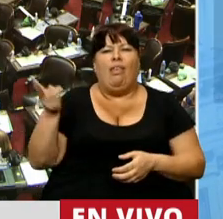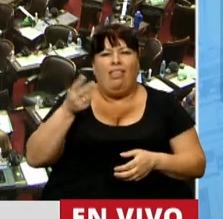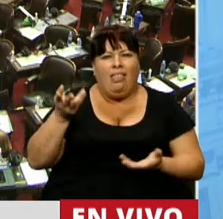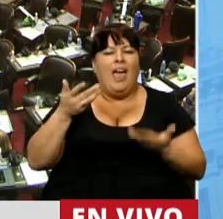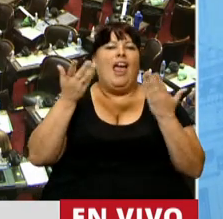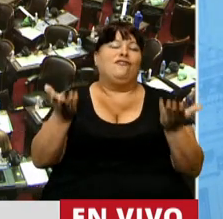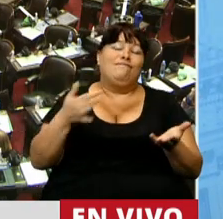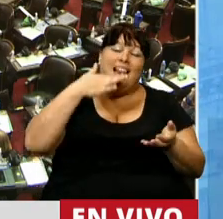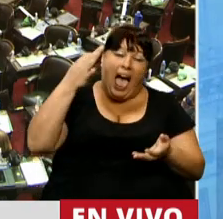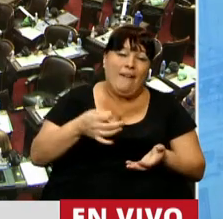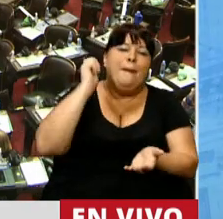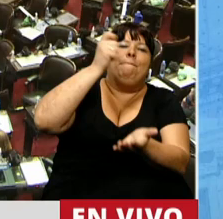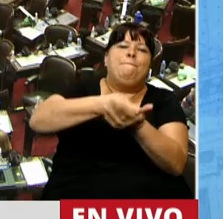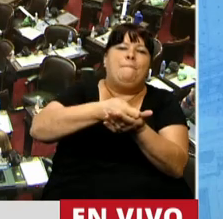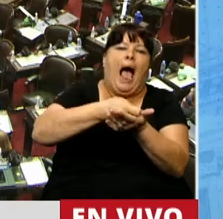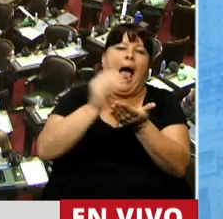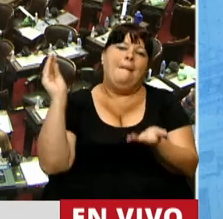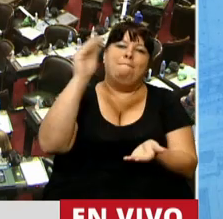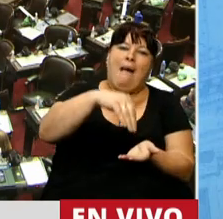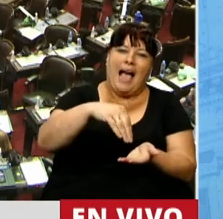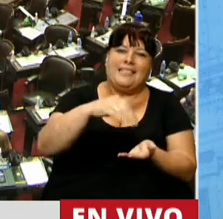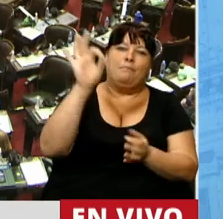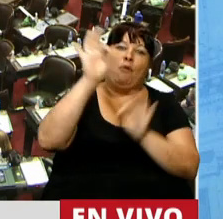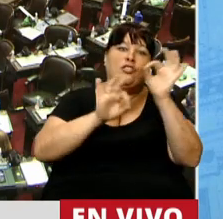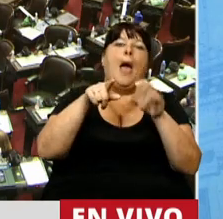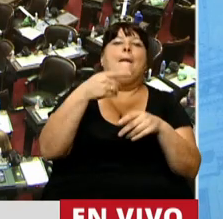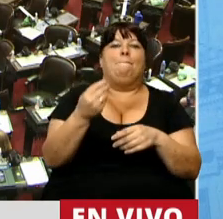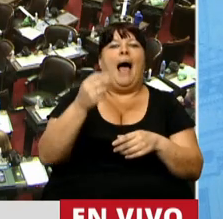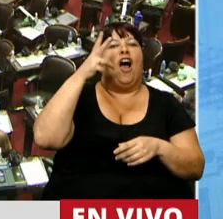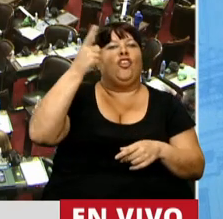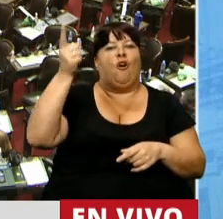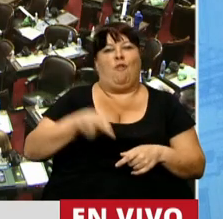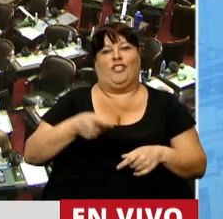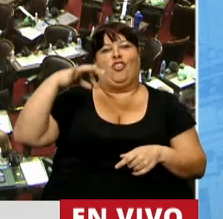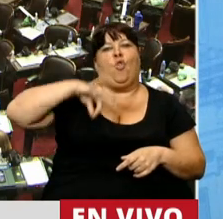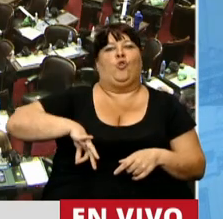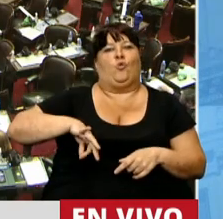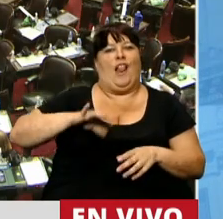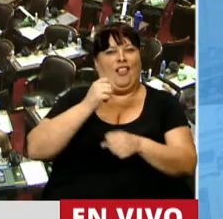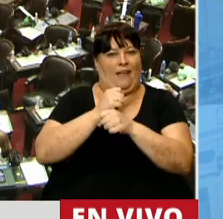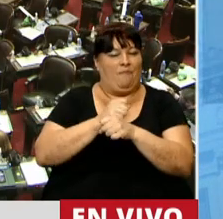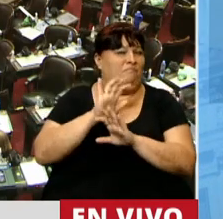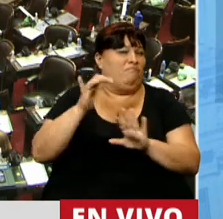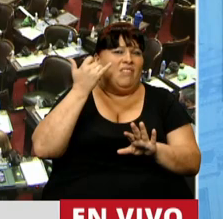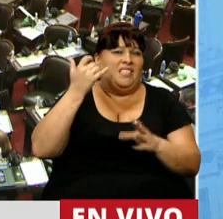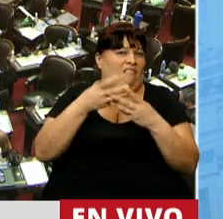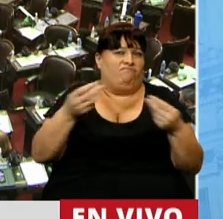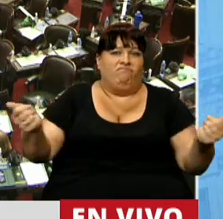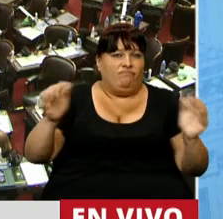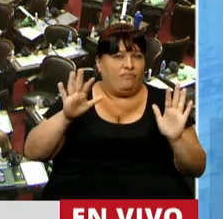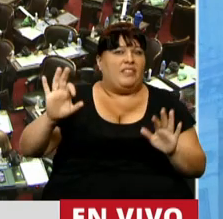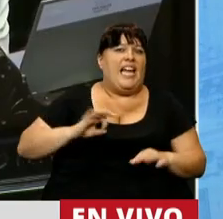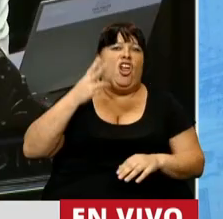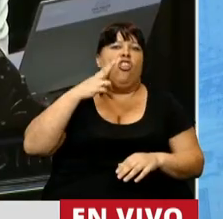y en realidad pagaban un aporte mayor para tener el 82% del sueldo en la actividad, algo que quedó sin efecto